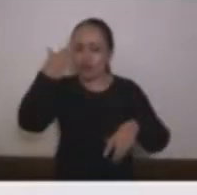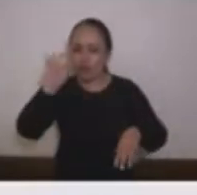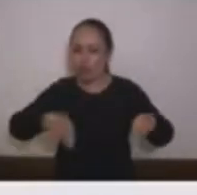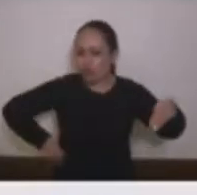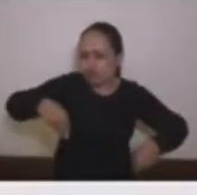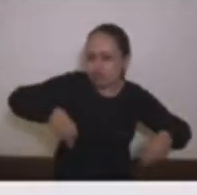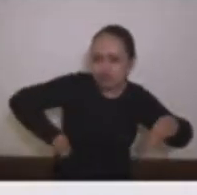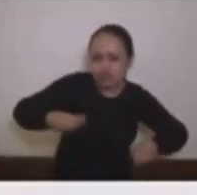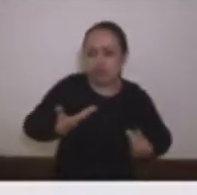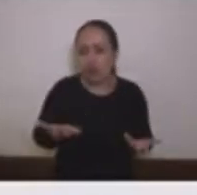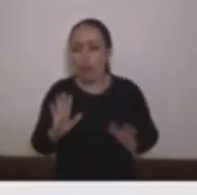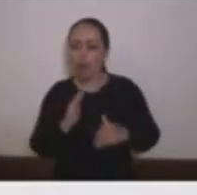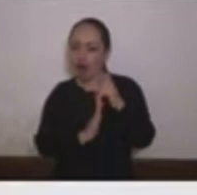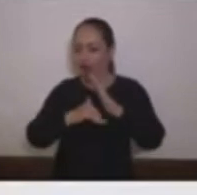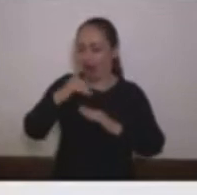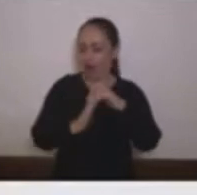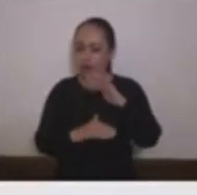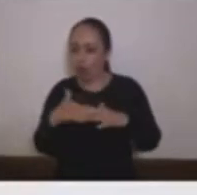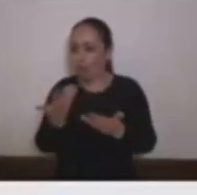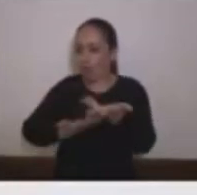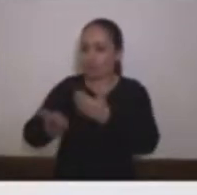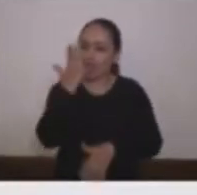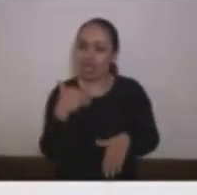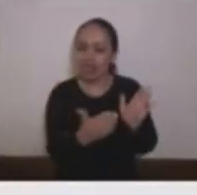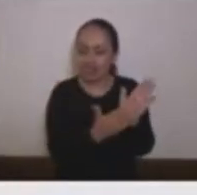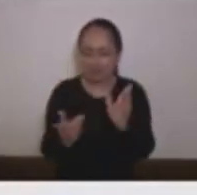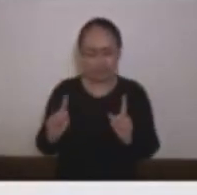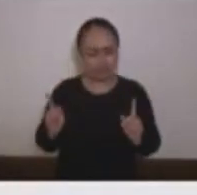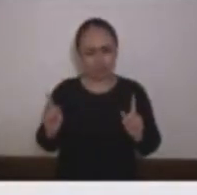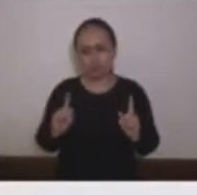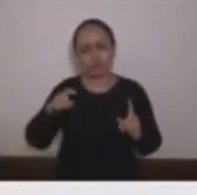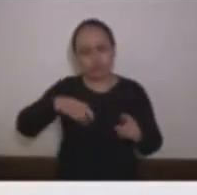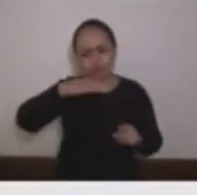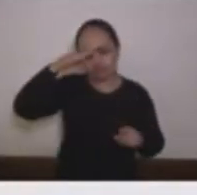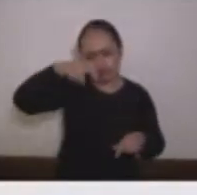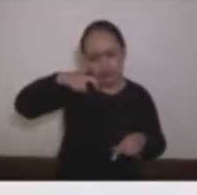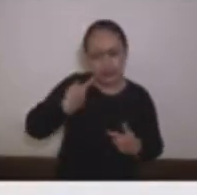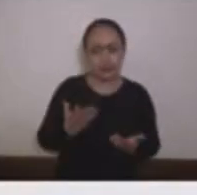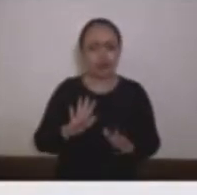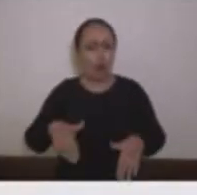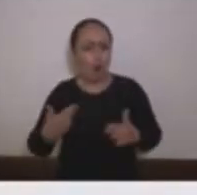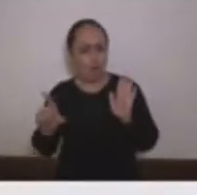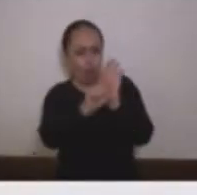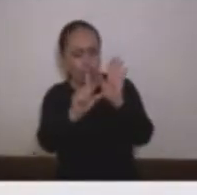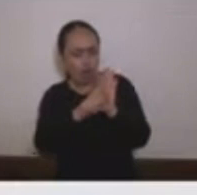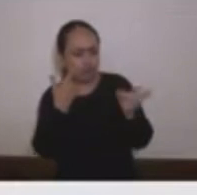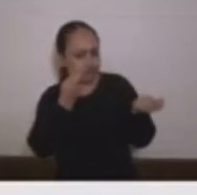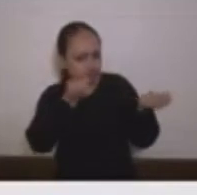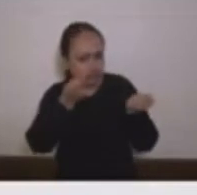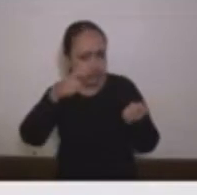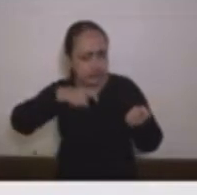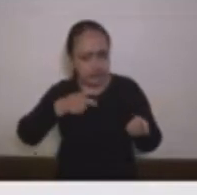amigable a la administración municipal pero Medellín necesita un control técnico, legal y que salvaguarde cada peso público de nuestro